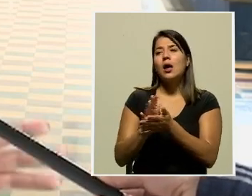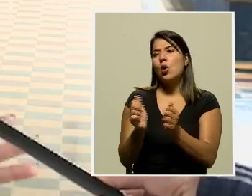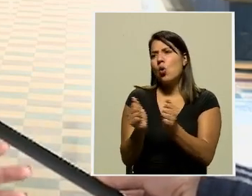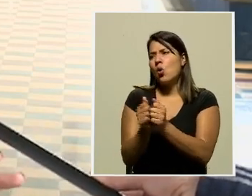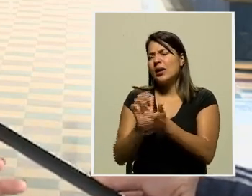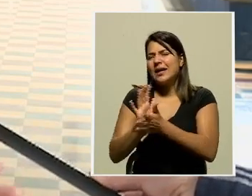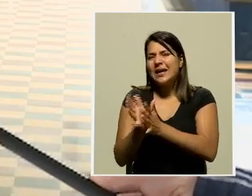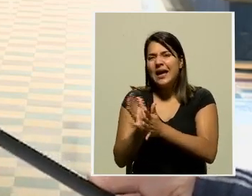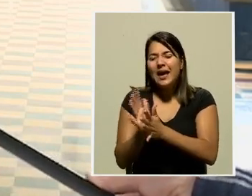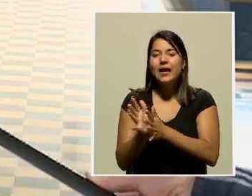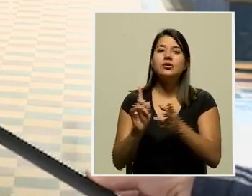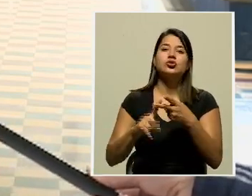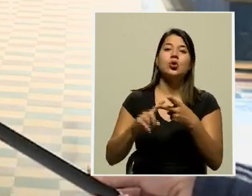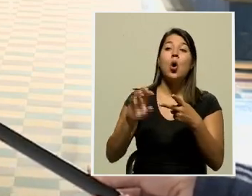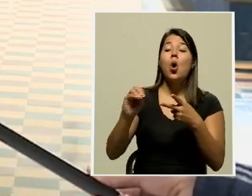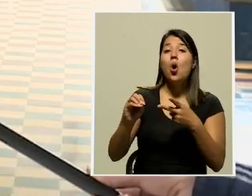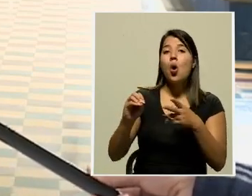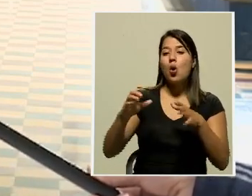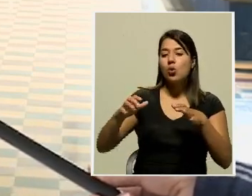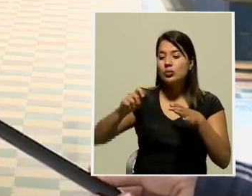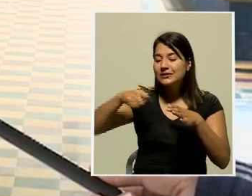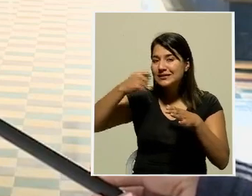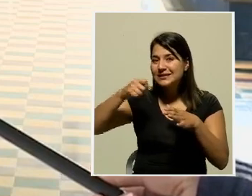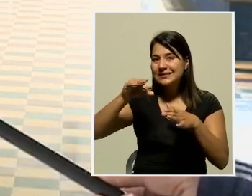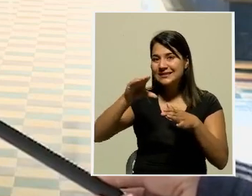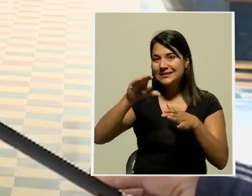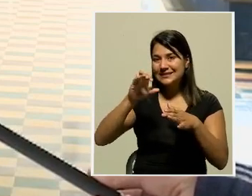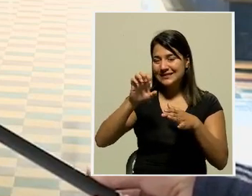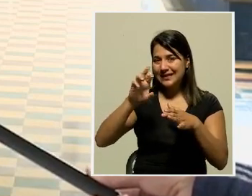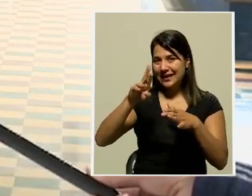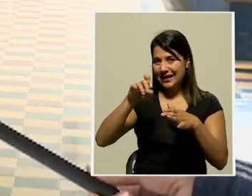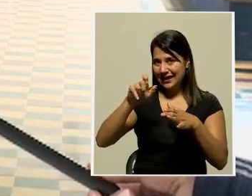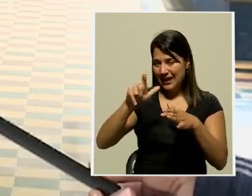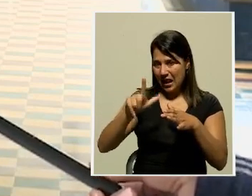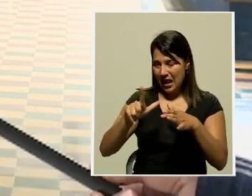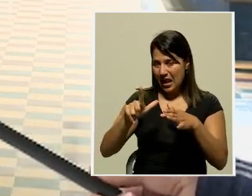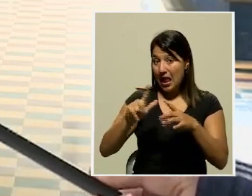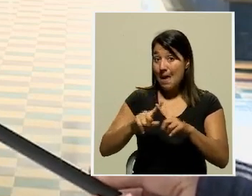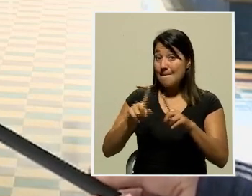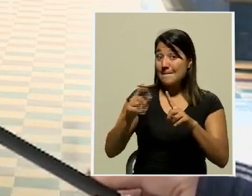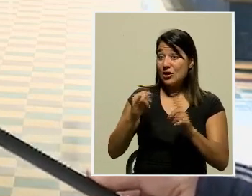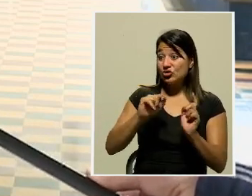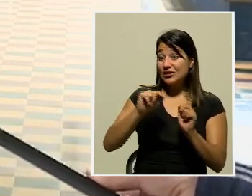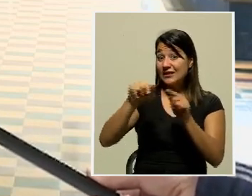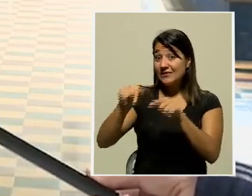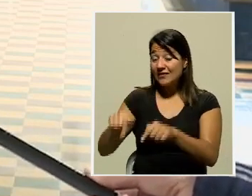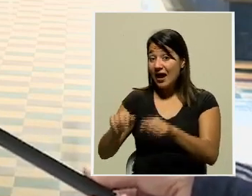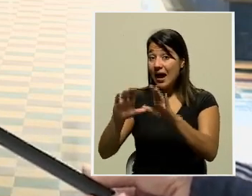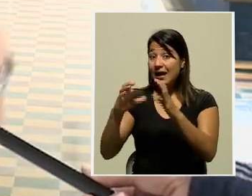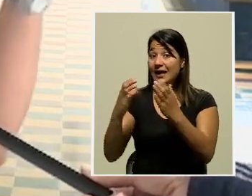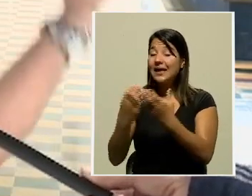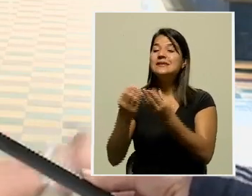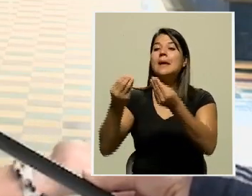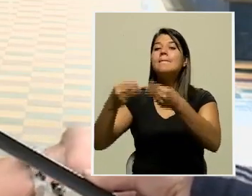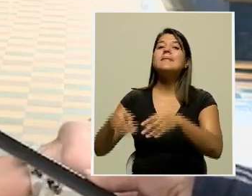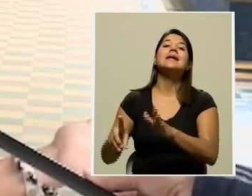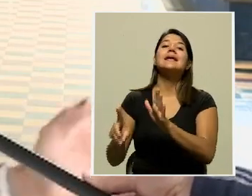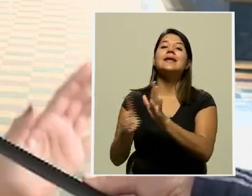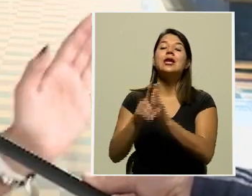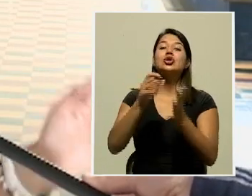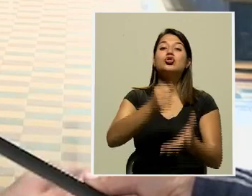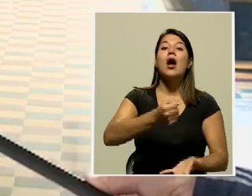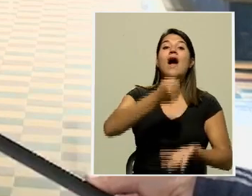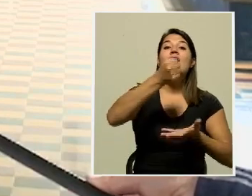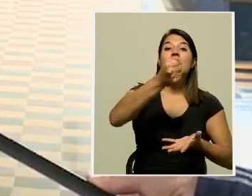leche, dependiendo del menú, pero que ese chico que viene pierde el derecho al paquete de alimentación, no así el que se queda en la